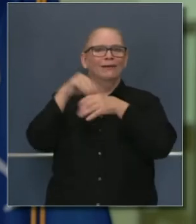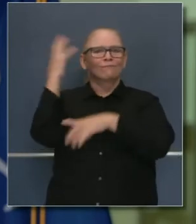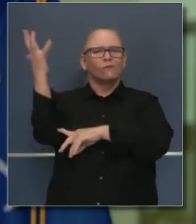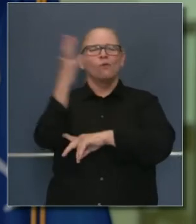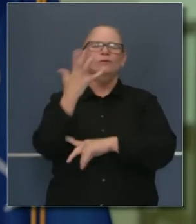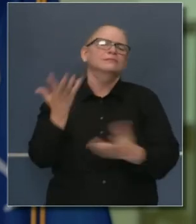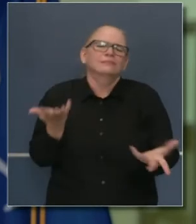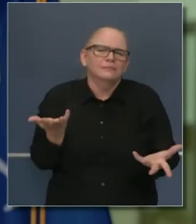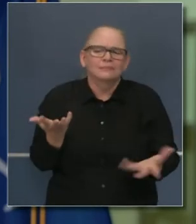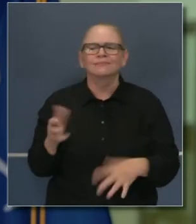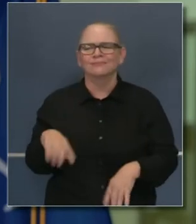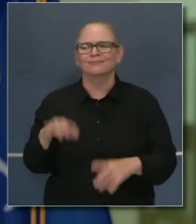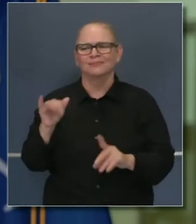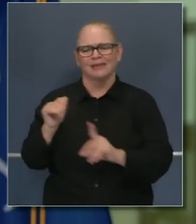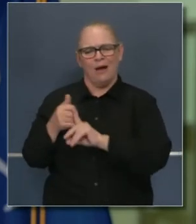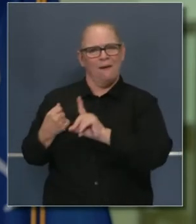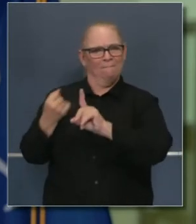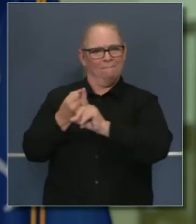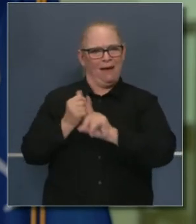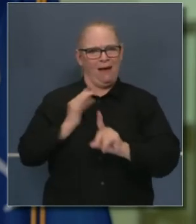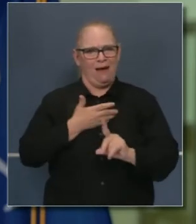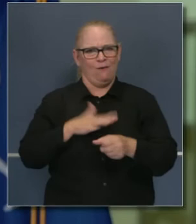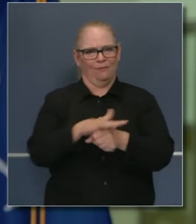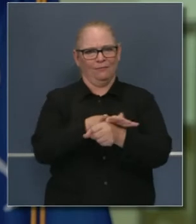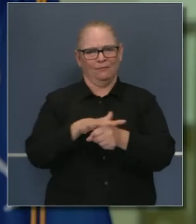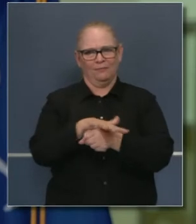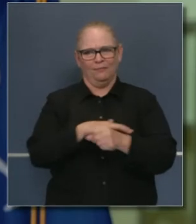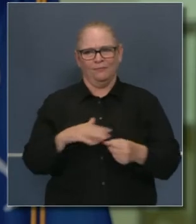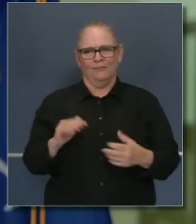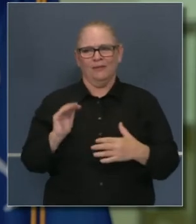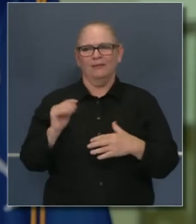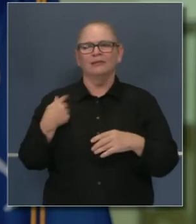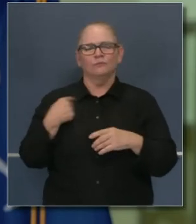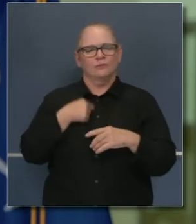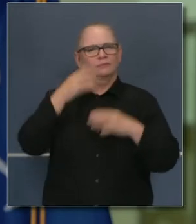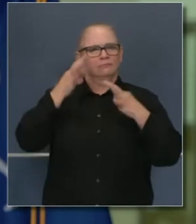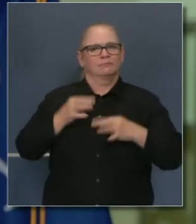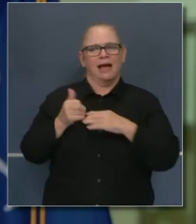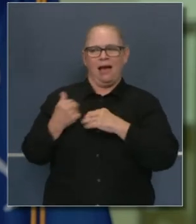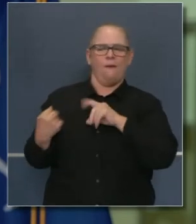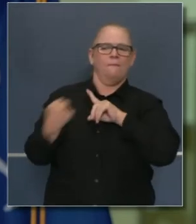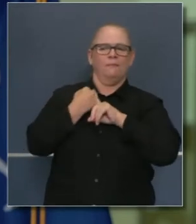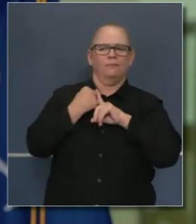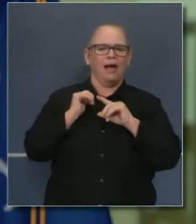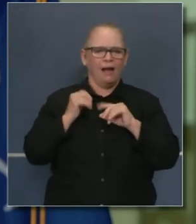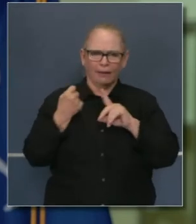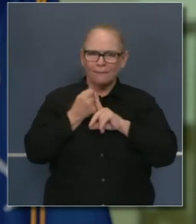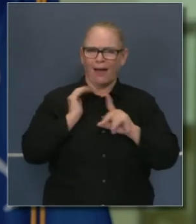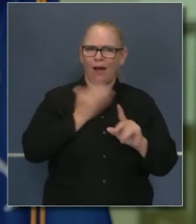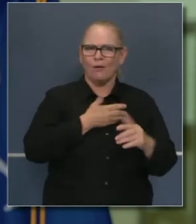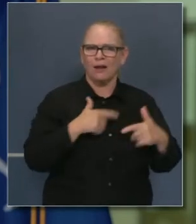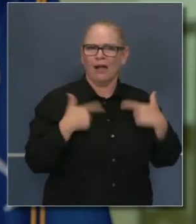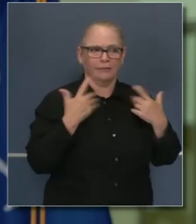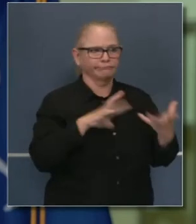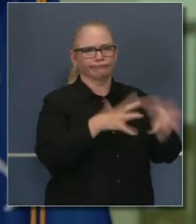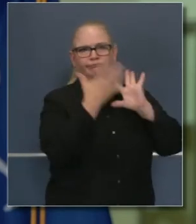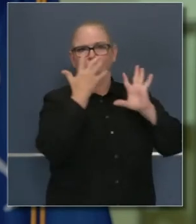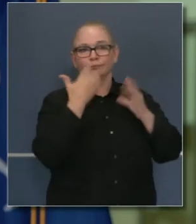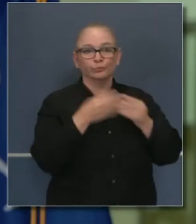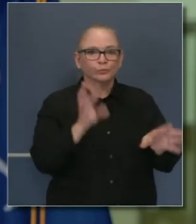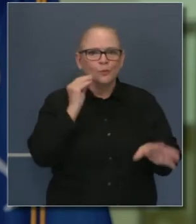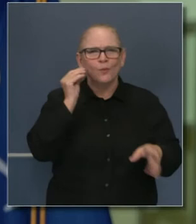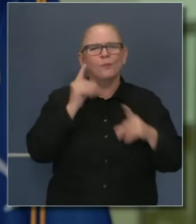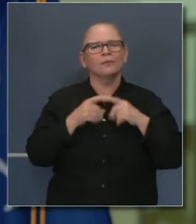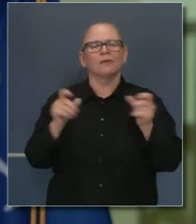tenemos que pensar en la globalización, de modo que es la naturaleza de nuestro mundo, es dinámico y tenemos que ser adaptables